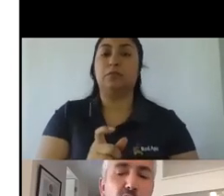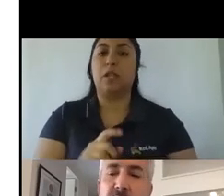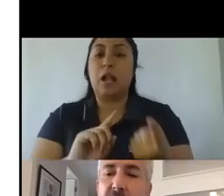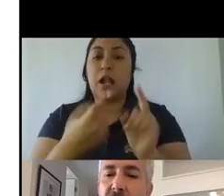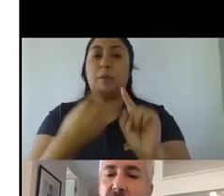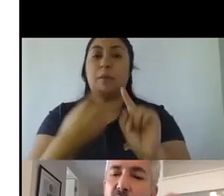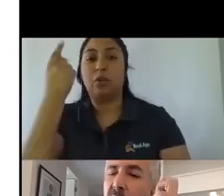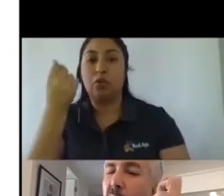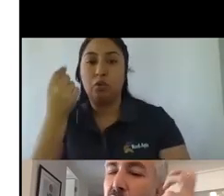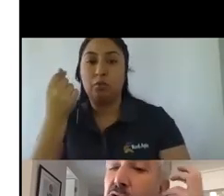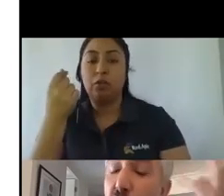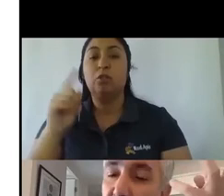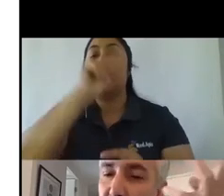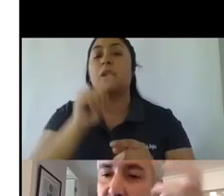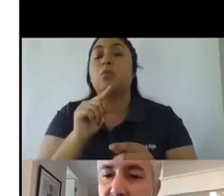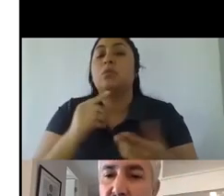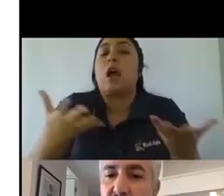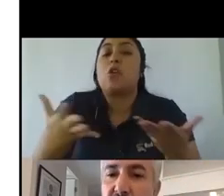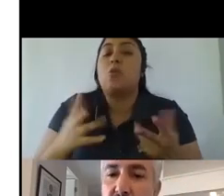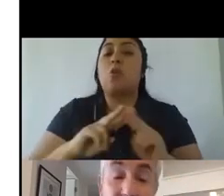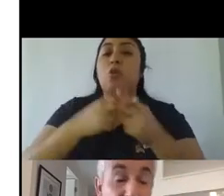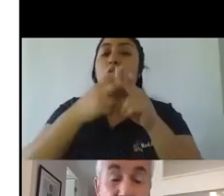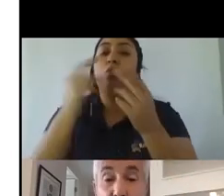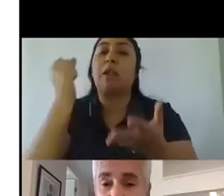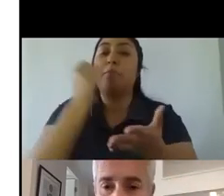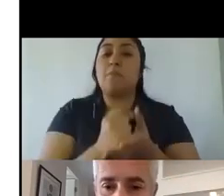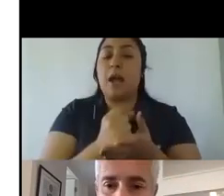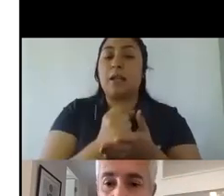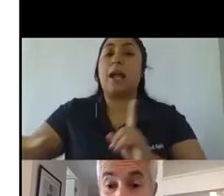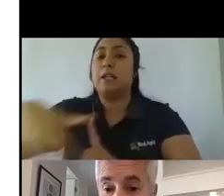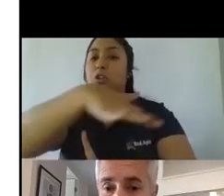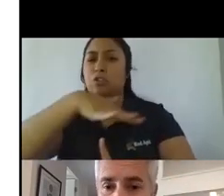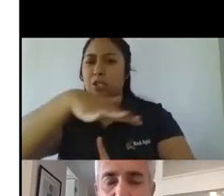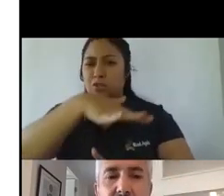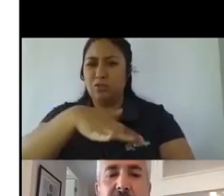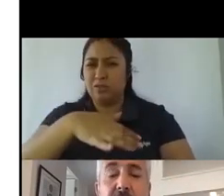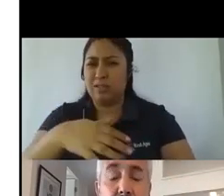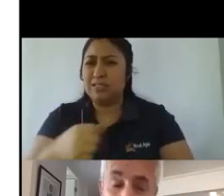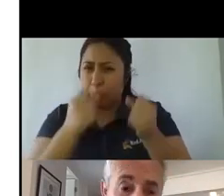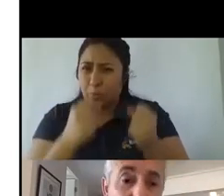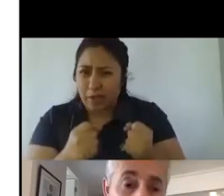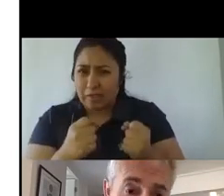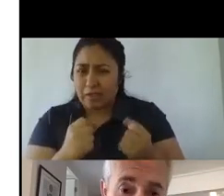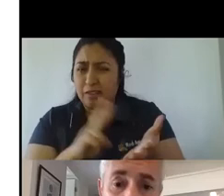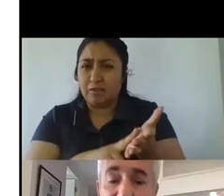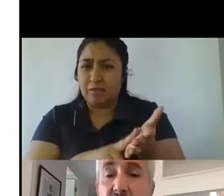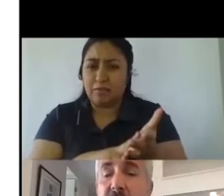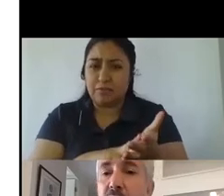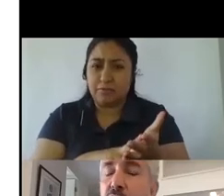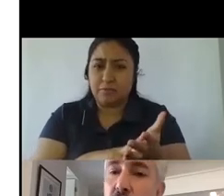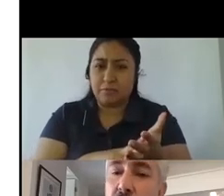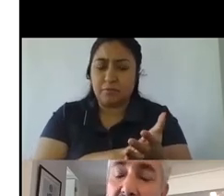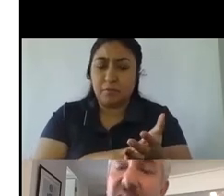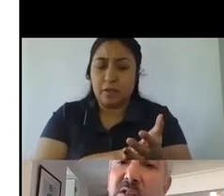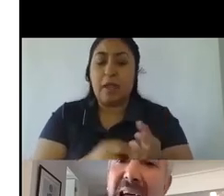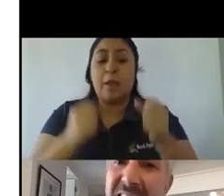la pregunta acá es ¿cómo vamos a construir marca en este contexto? ¿Es posible? Lo primero, bueno, es posible en la medida que